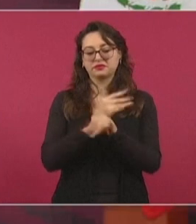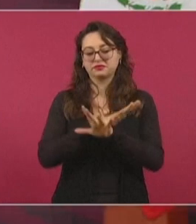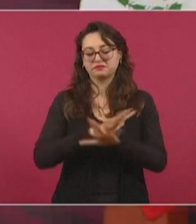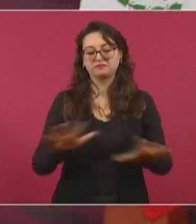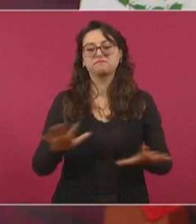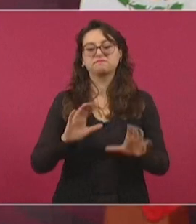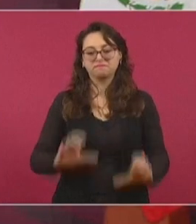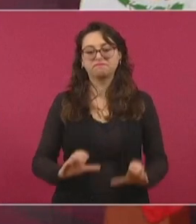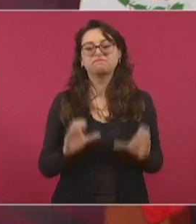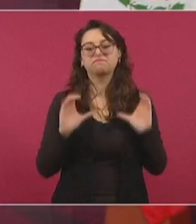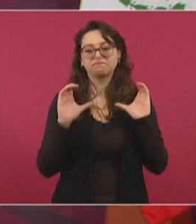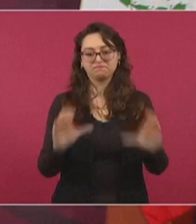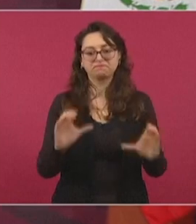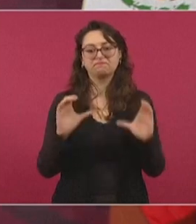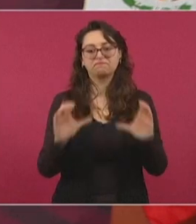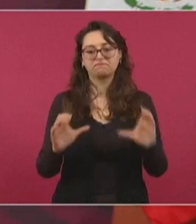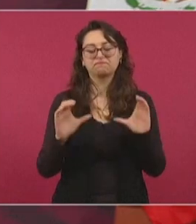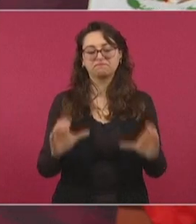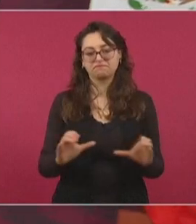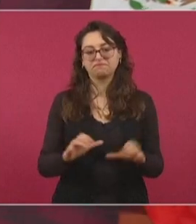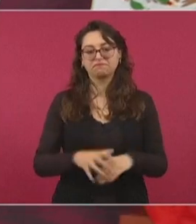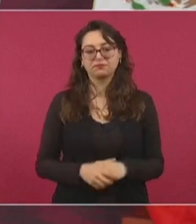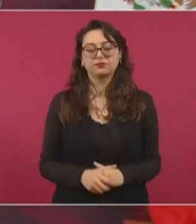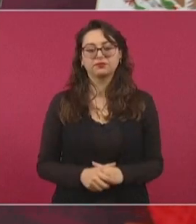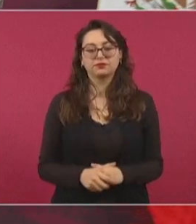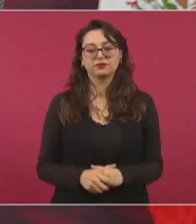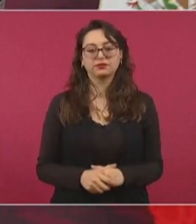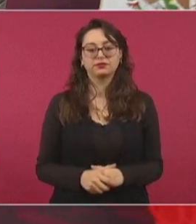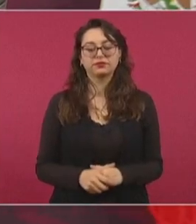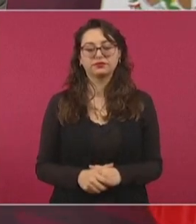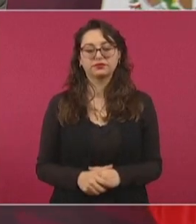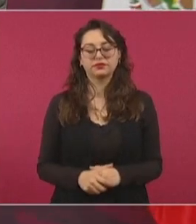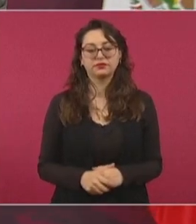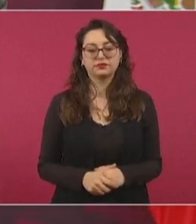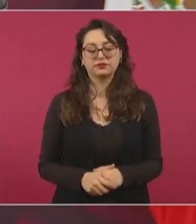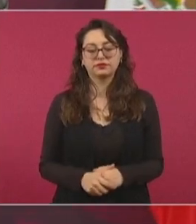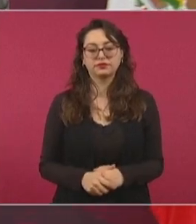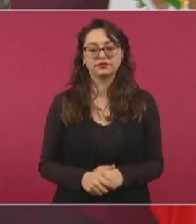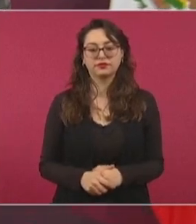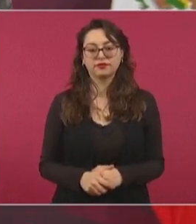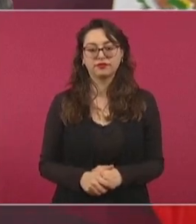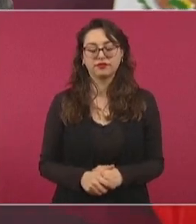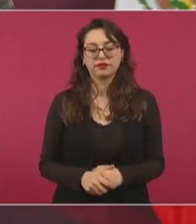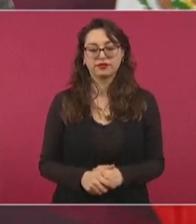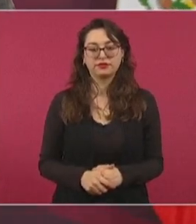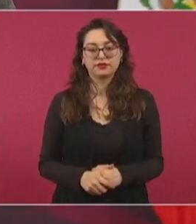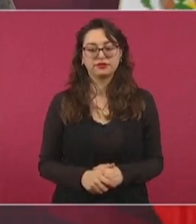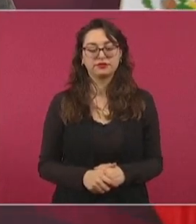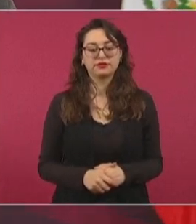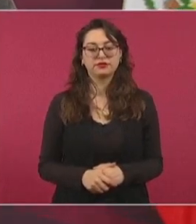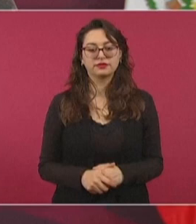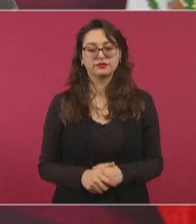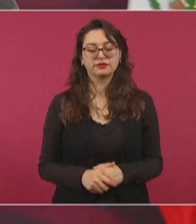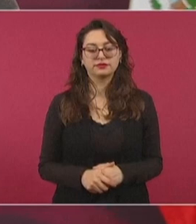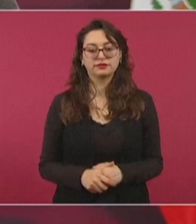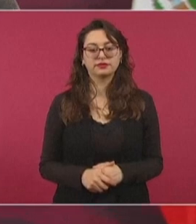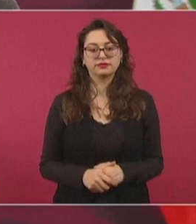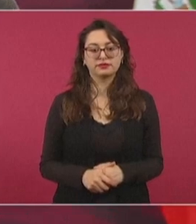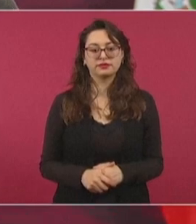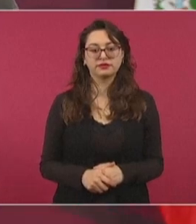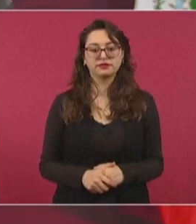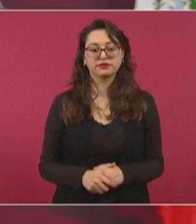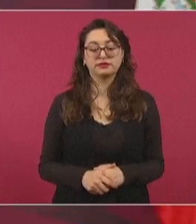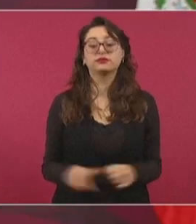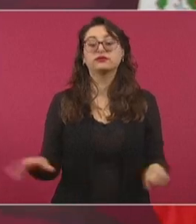defensa porque estamos siendo